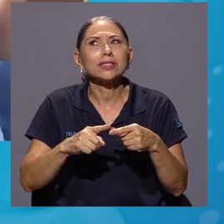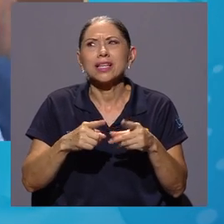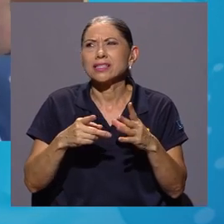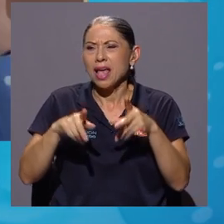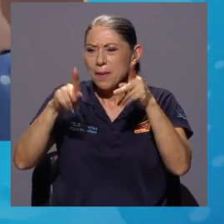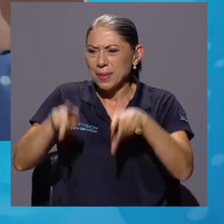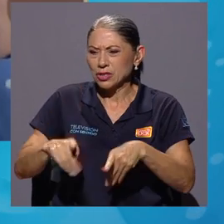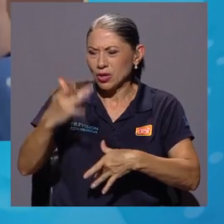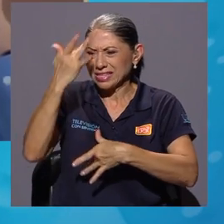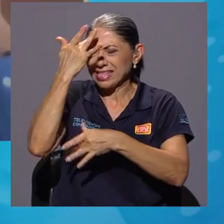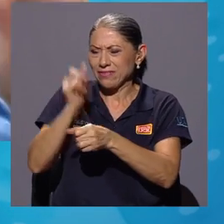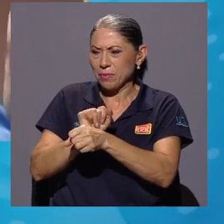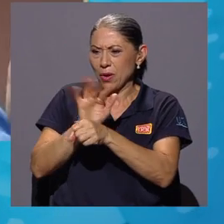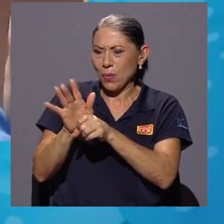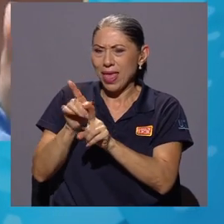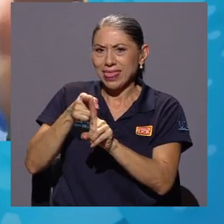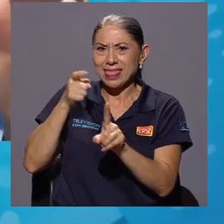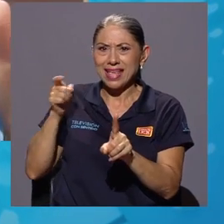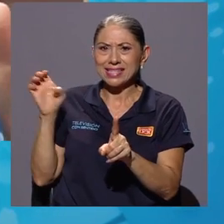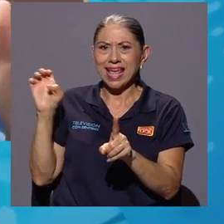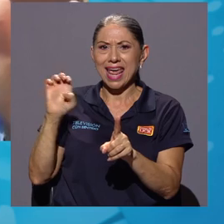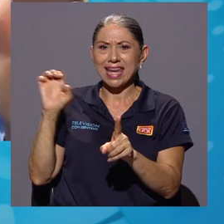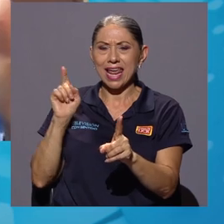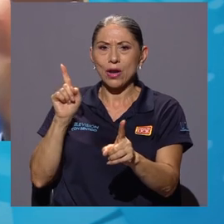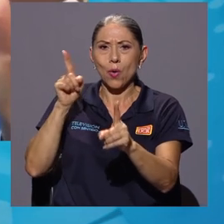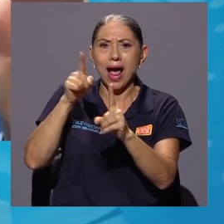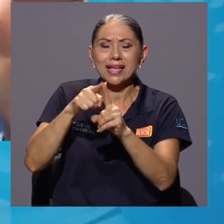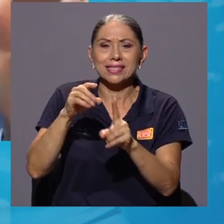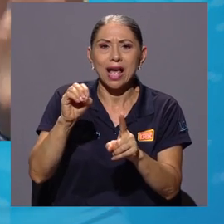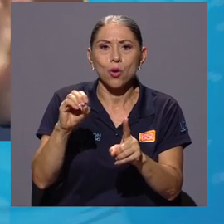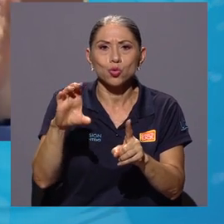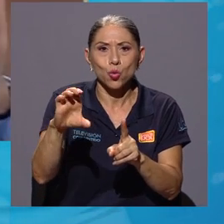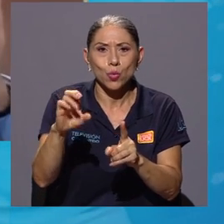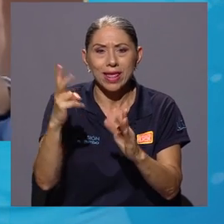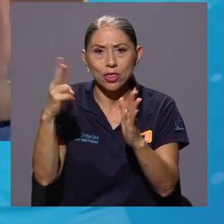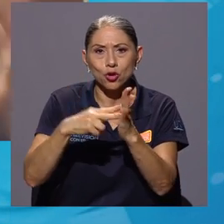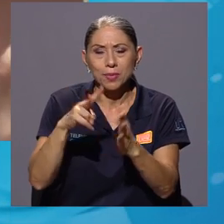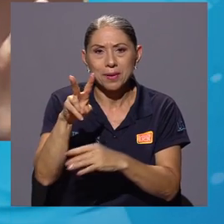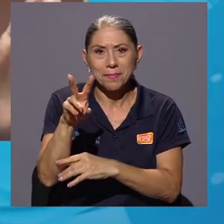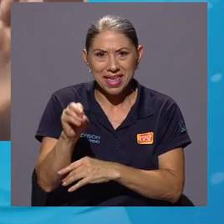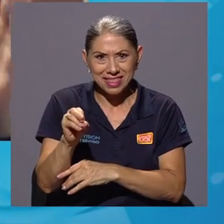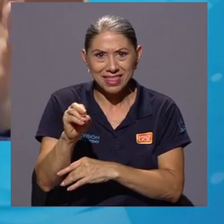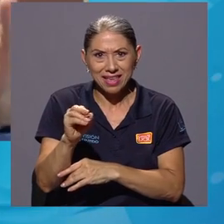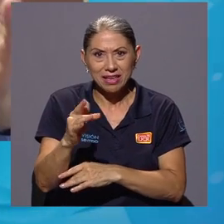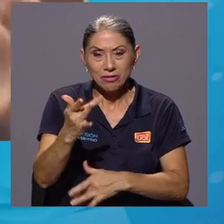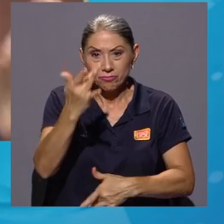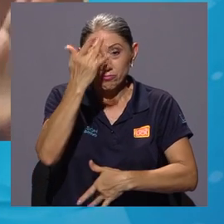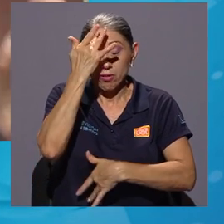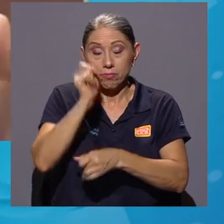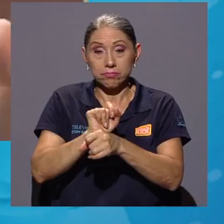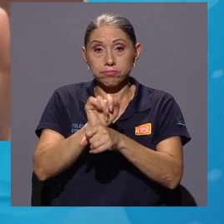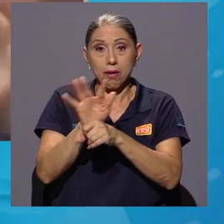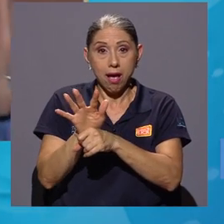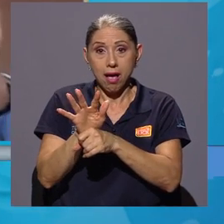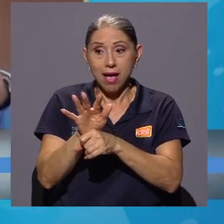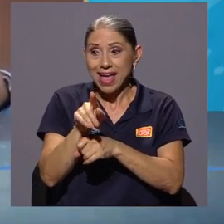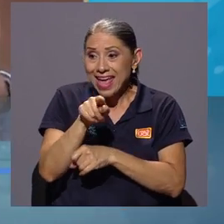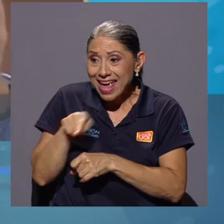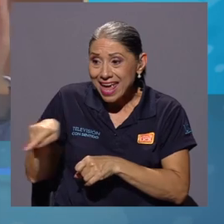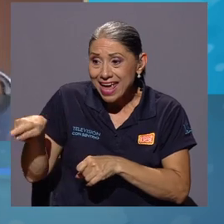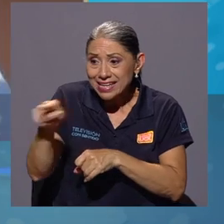infectaron desde enero hasta octubre del 2020, que se infectaron con SARS-CoV-2,